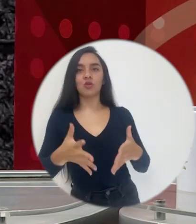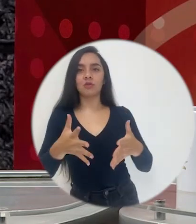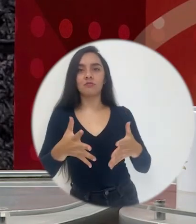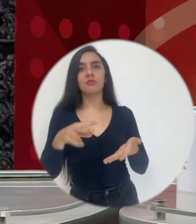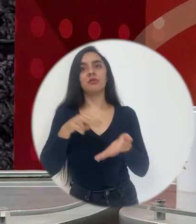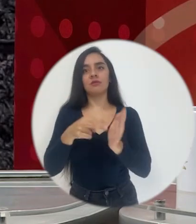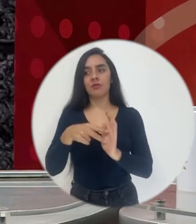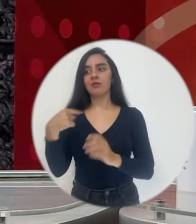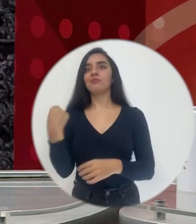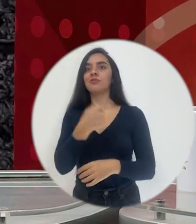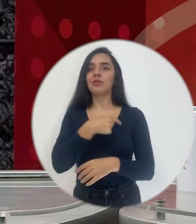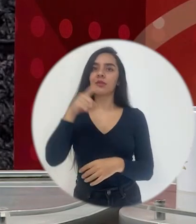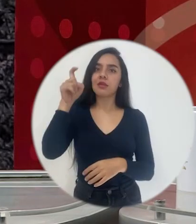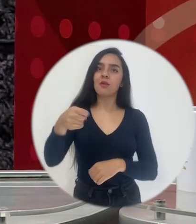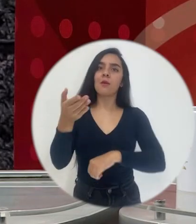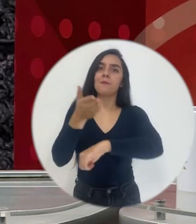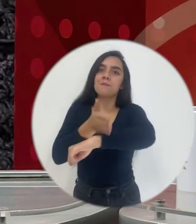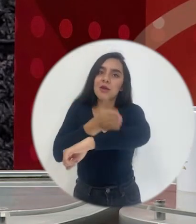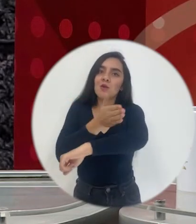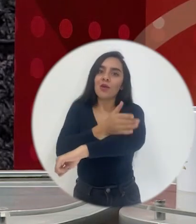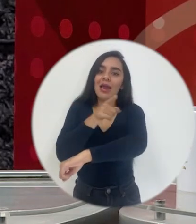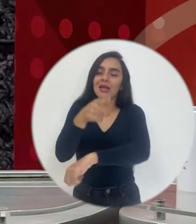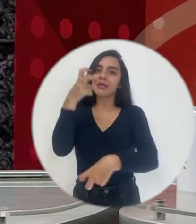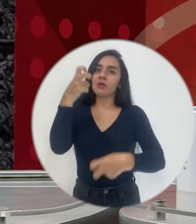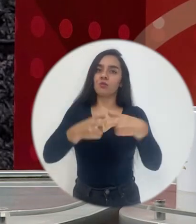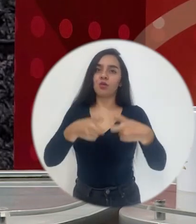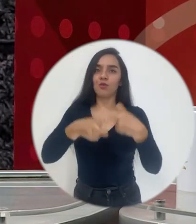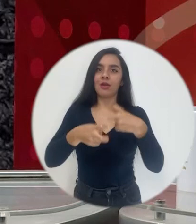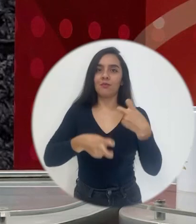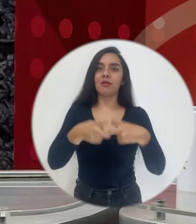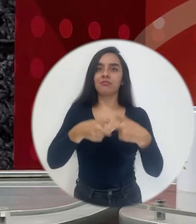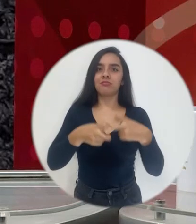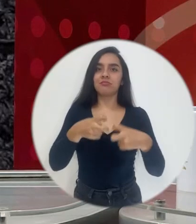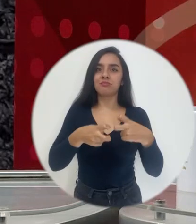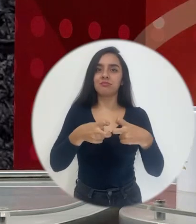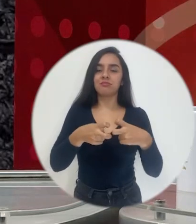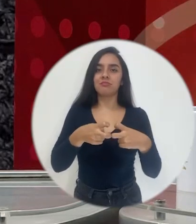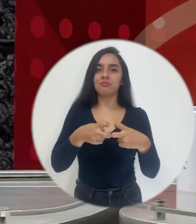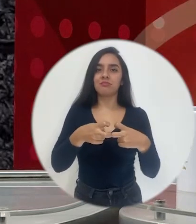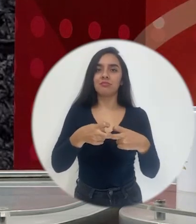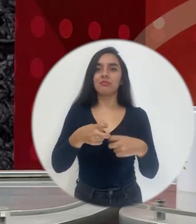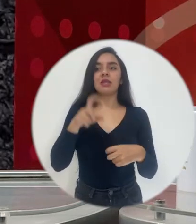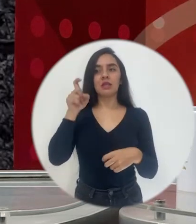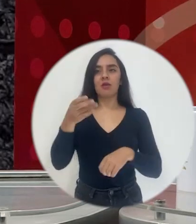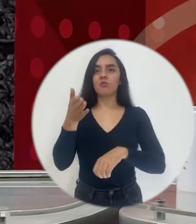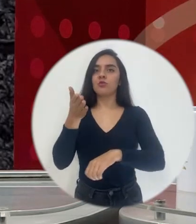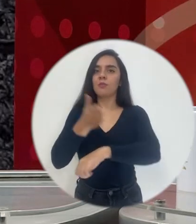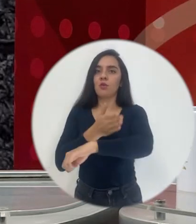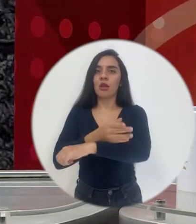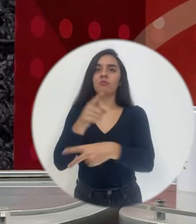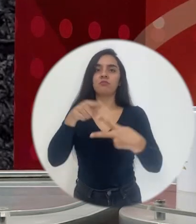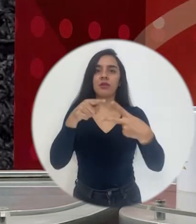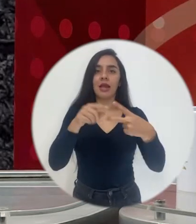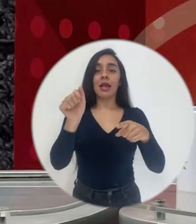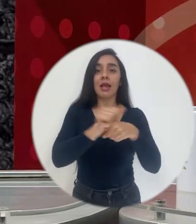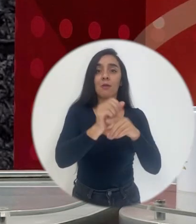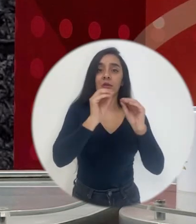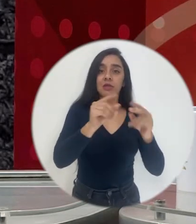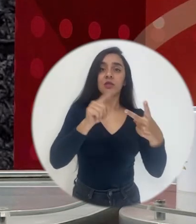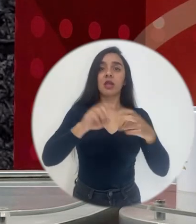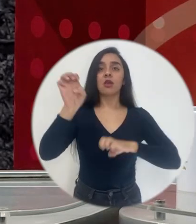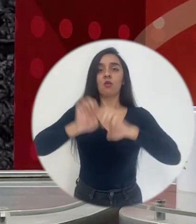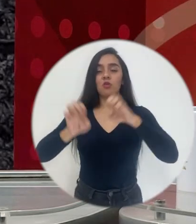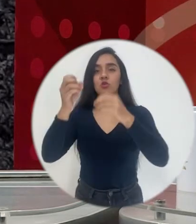para mejorar este problema que nos planteás, necesitamos mejorar esos dos aspectos,